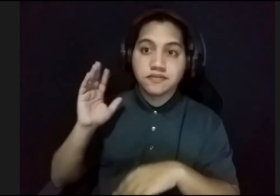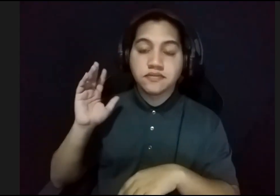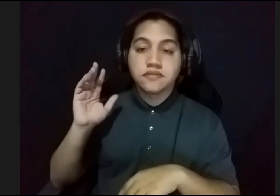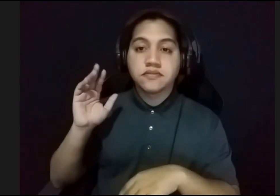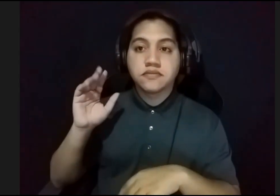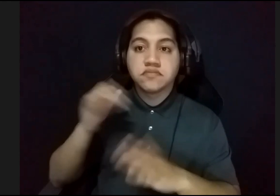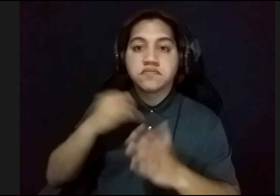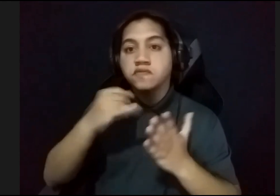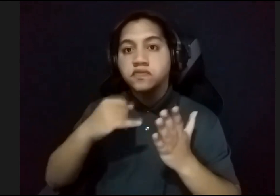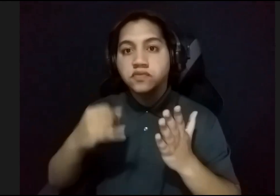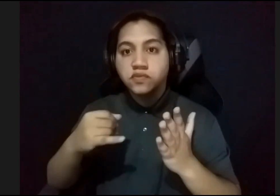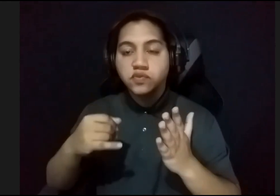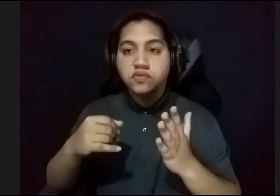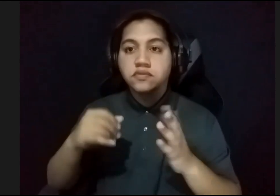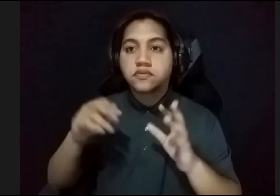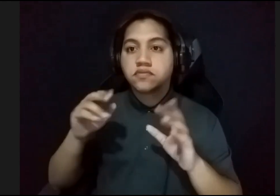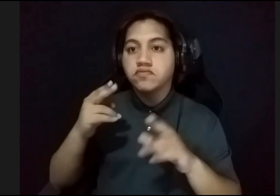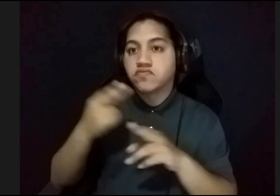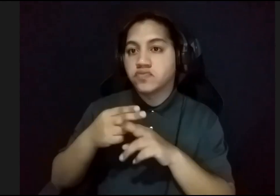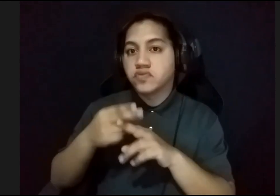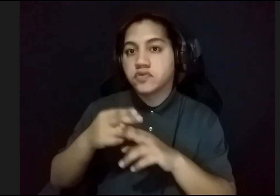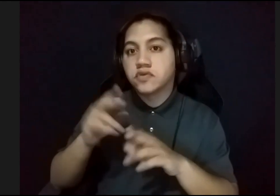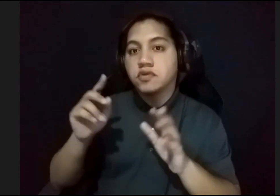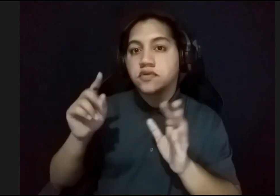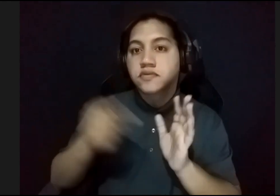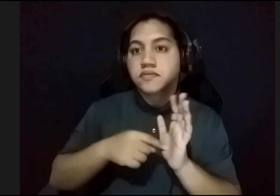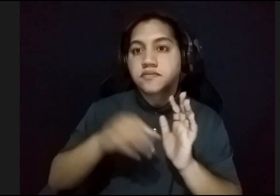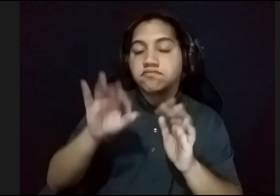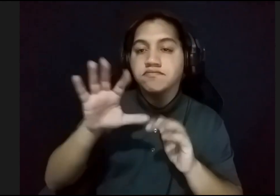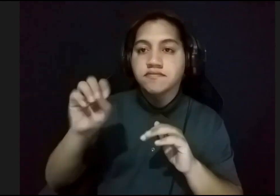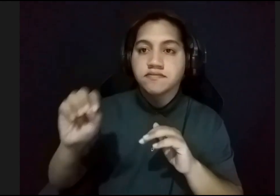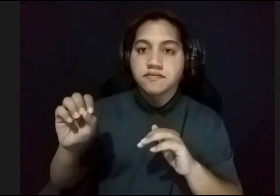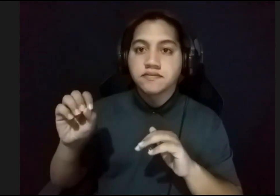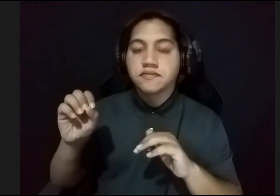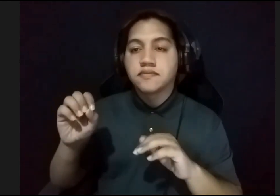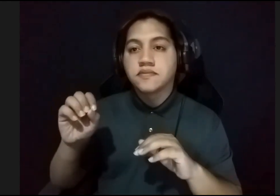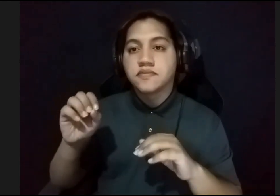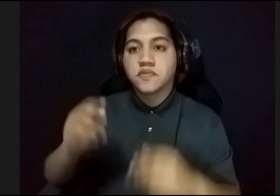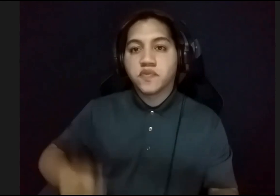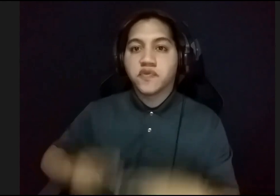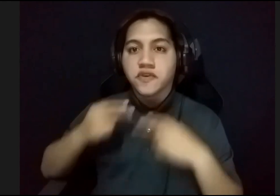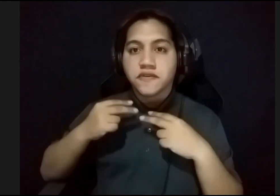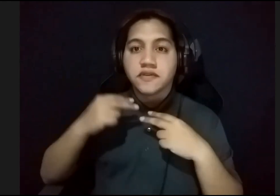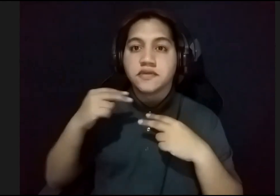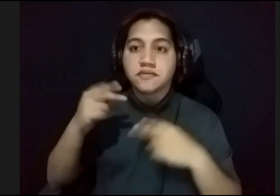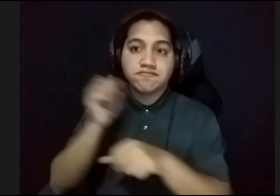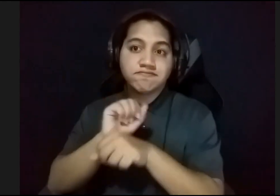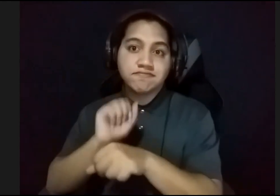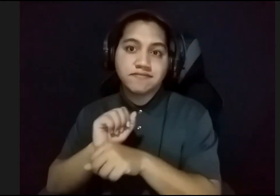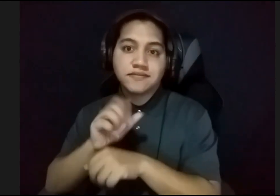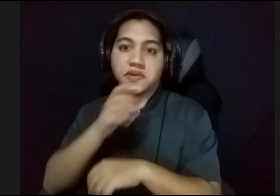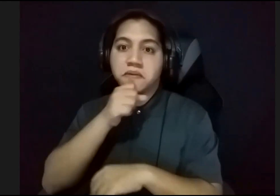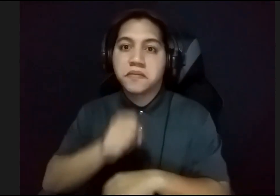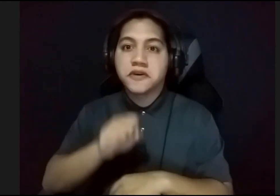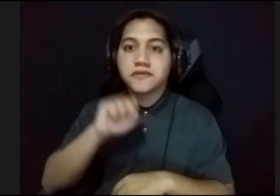artistas de la famosa llamada generación del 50, que vivían muchos de ellos y trabajaban en el viejo San